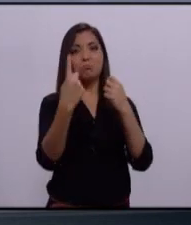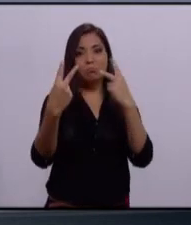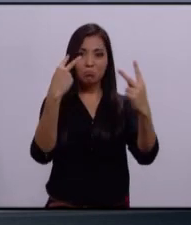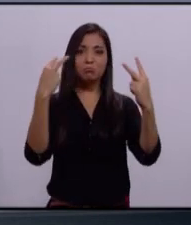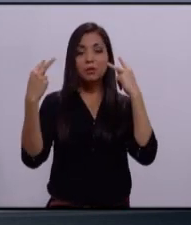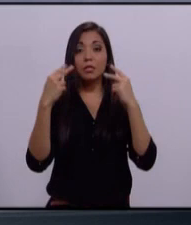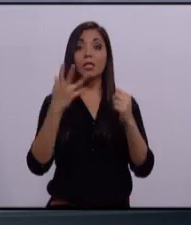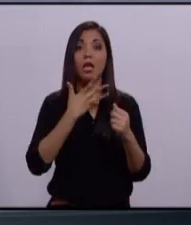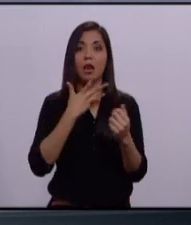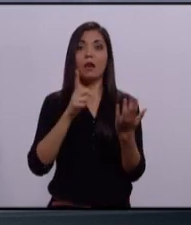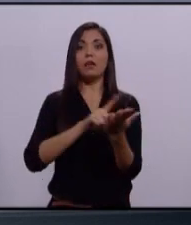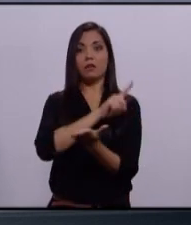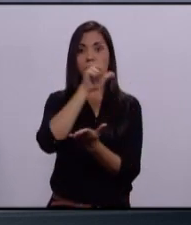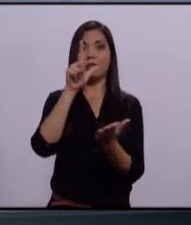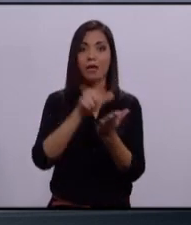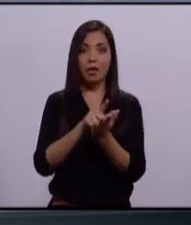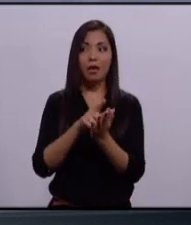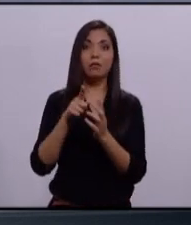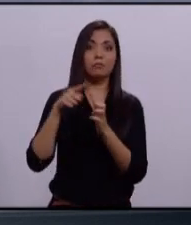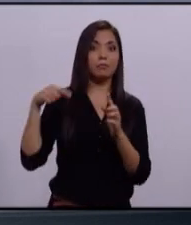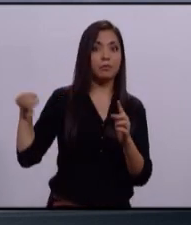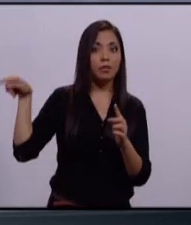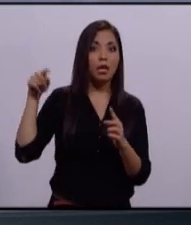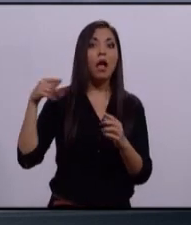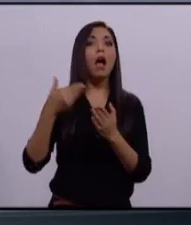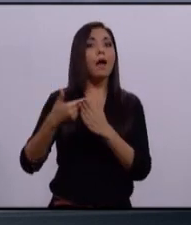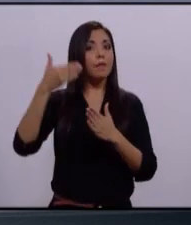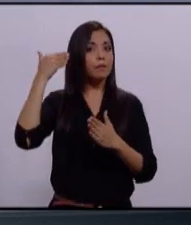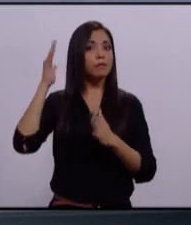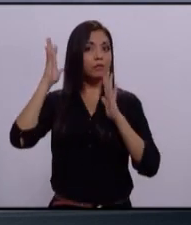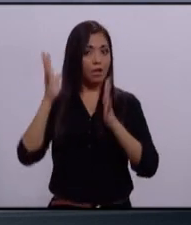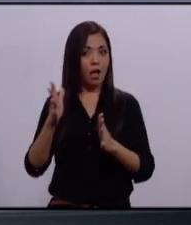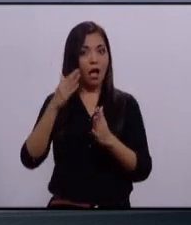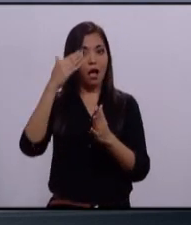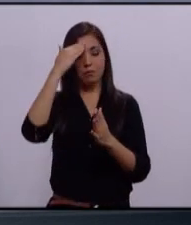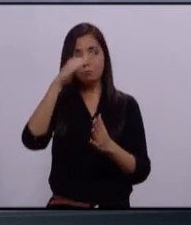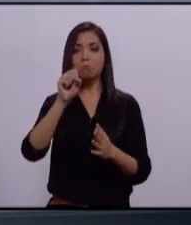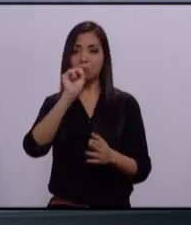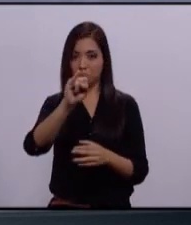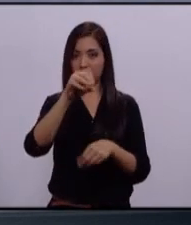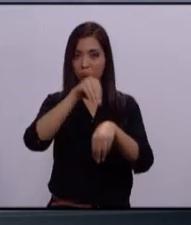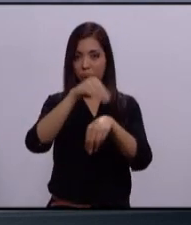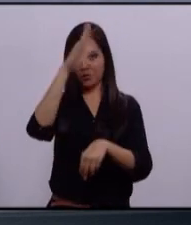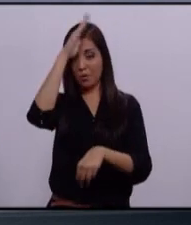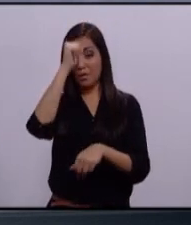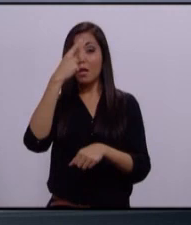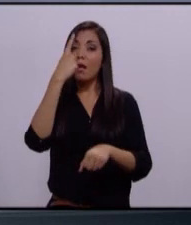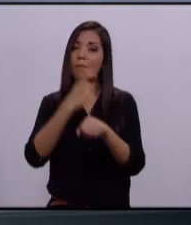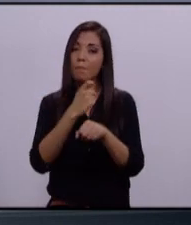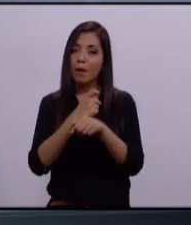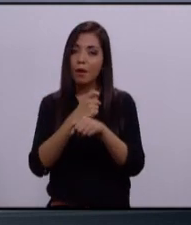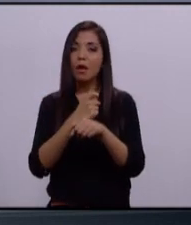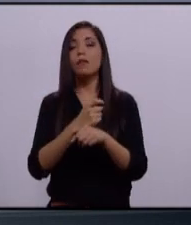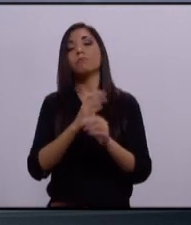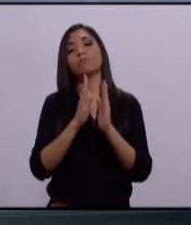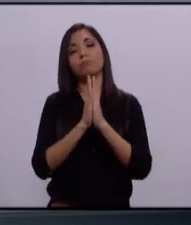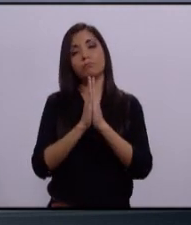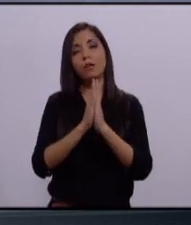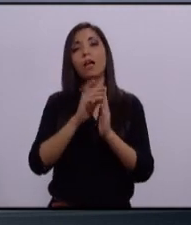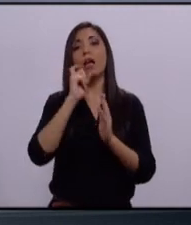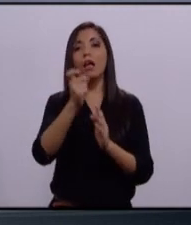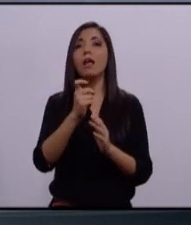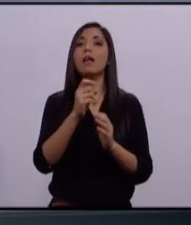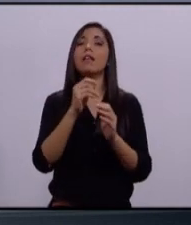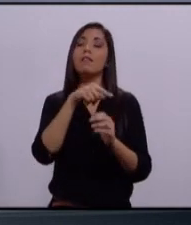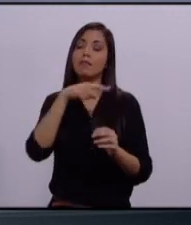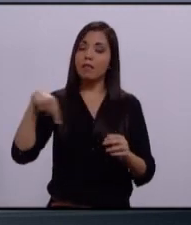que ustedes, señores candidatos, aprobaron para este debate. En primer lugar, atenerse a los dos minutos que